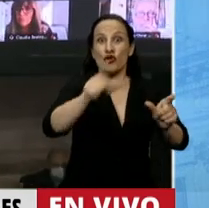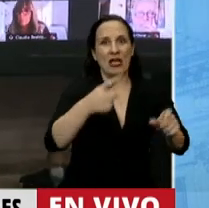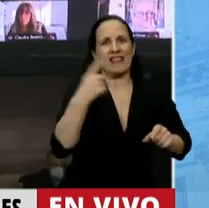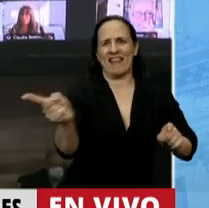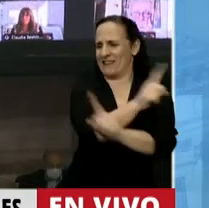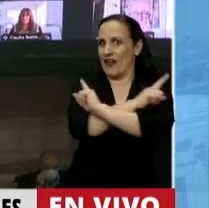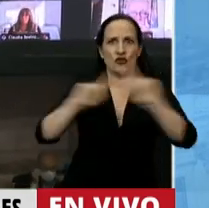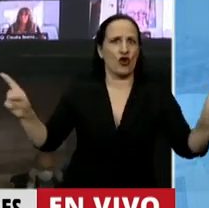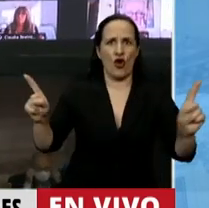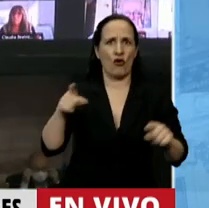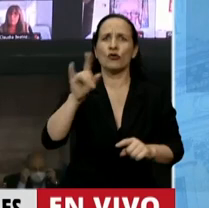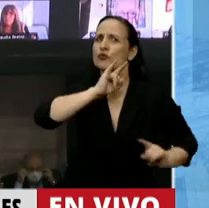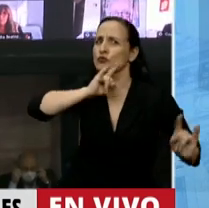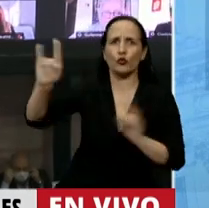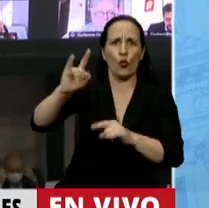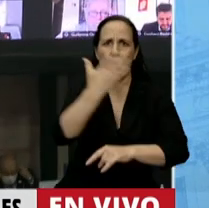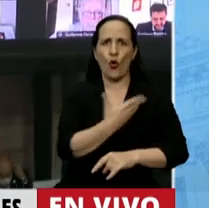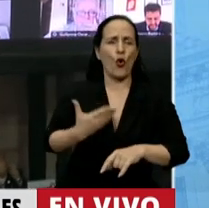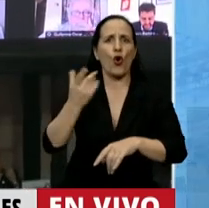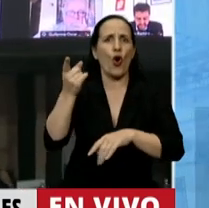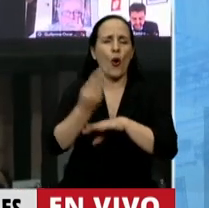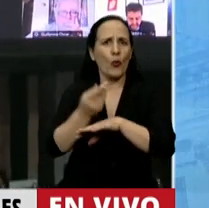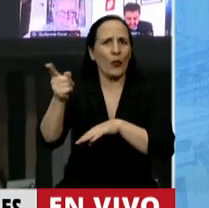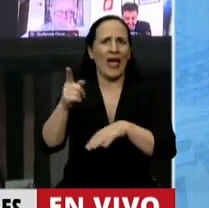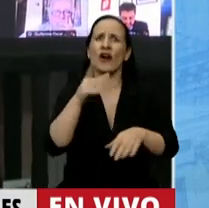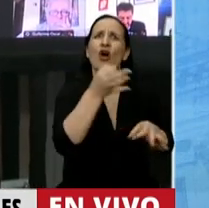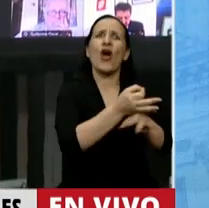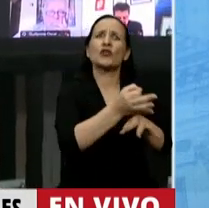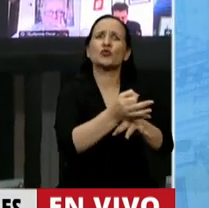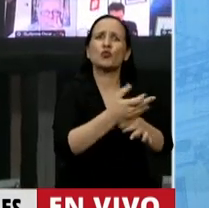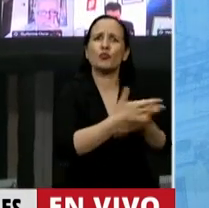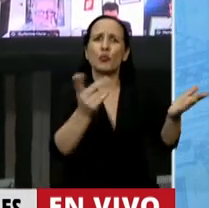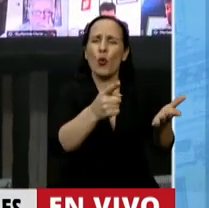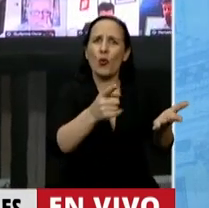los gobiernos los responsables de este vaciamiento de la escuela pública.